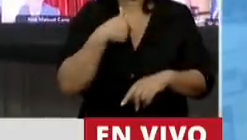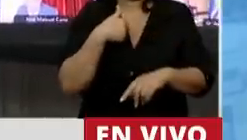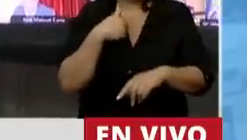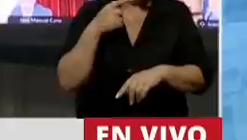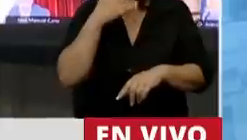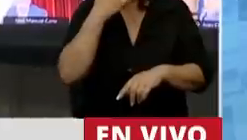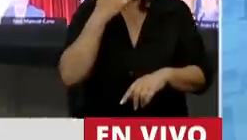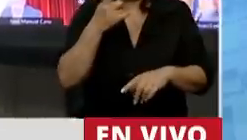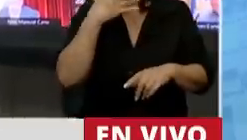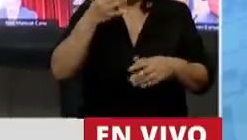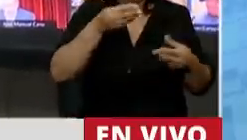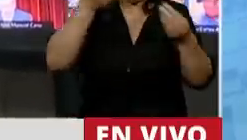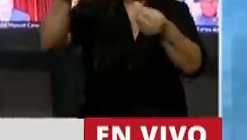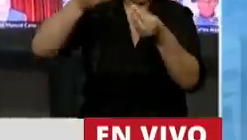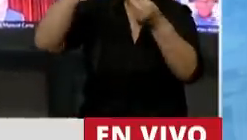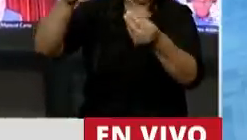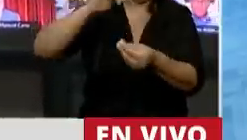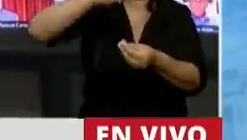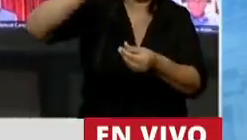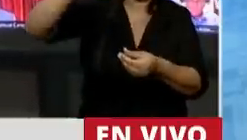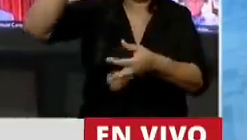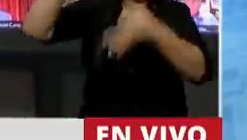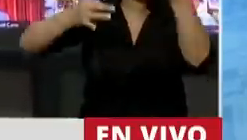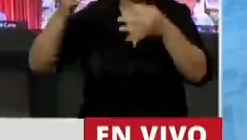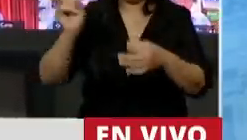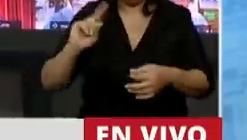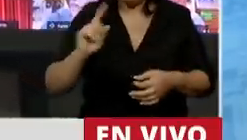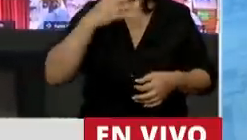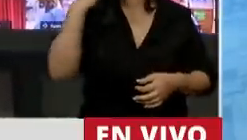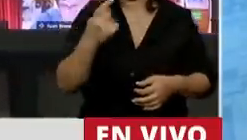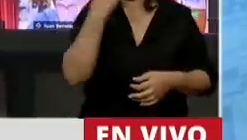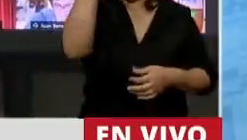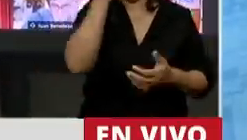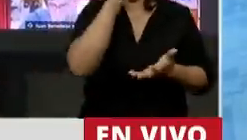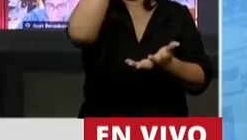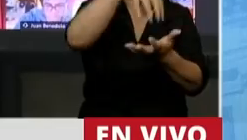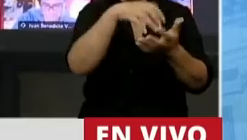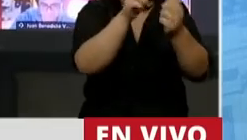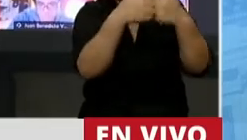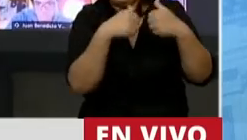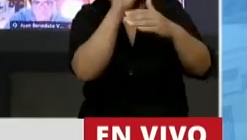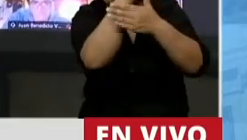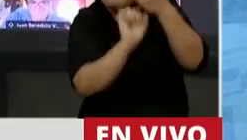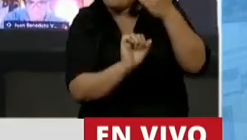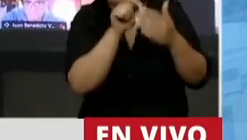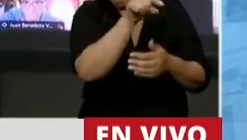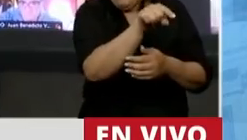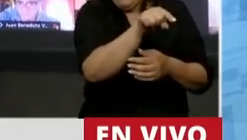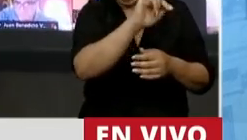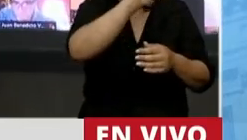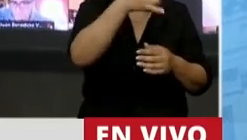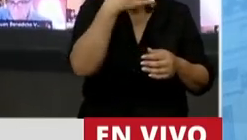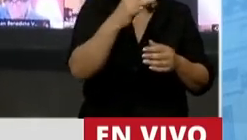haber una lluvia de presentaciones. Es probable que alguno se esconda detrás de un gran estudio para no dar la cara y hagan alguna